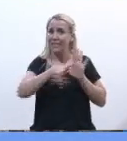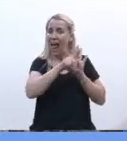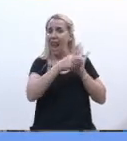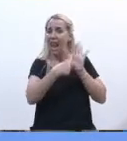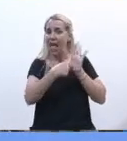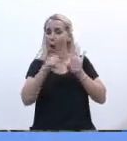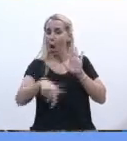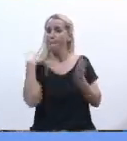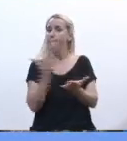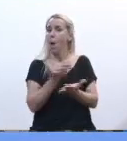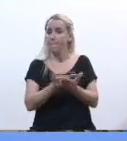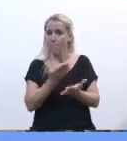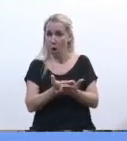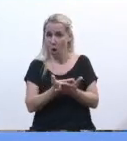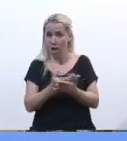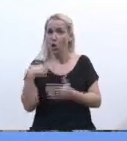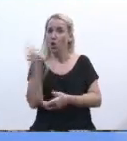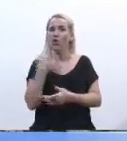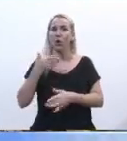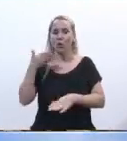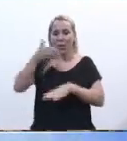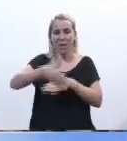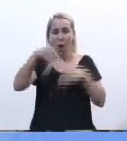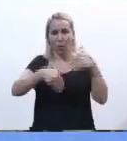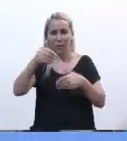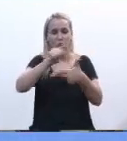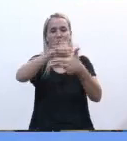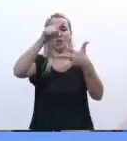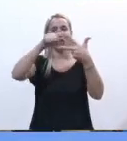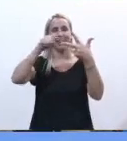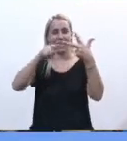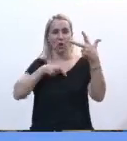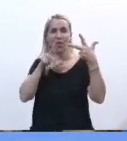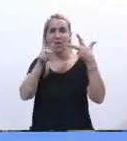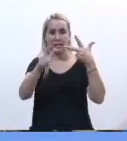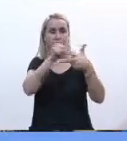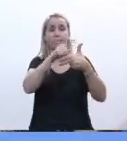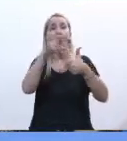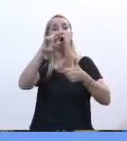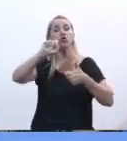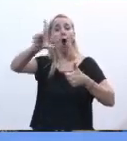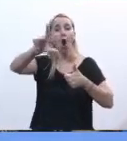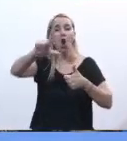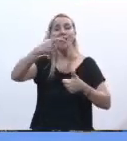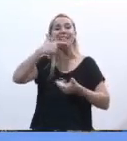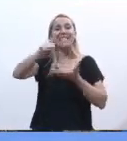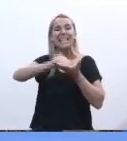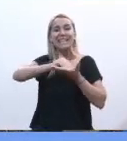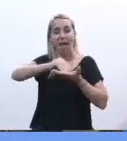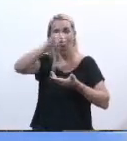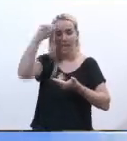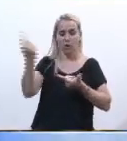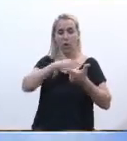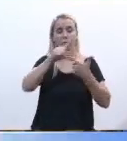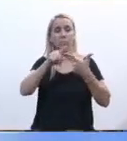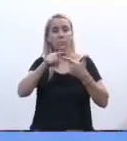hoy se propone que venimos a votar. Tres cosas quiero hablar. Primero, el rol del Senado de la Nación. Segundo,